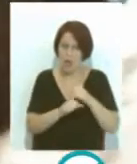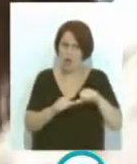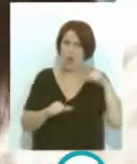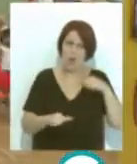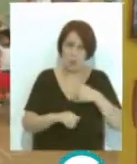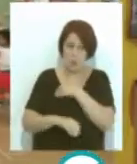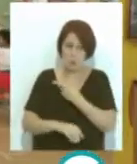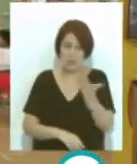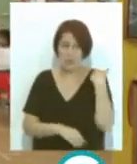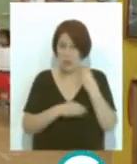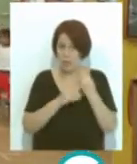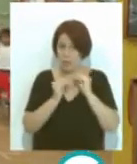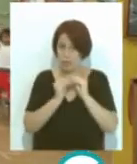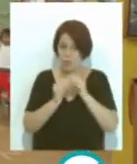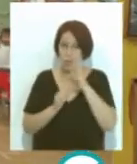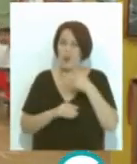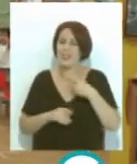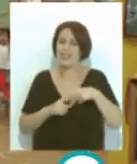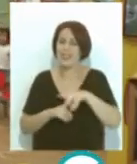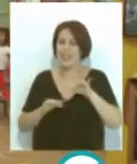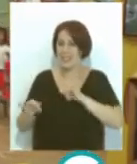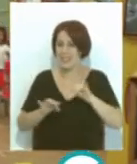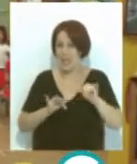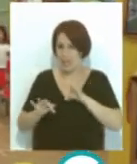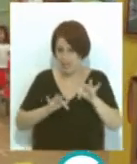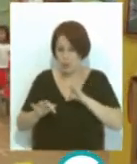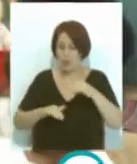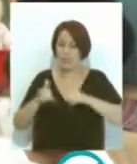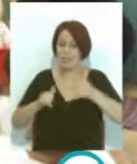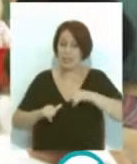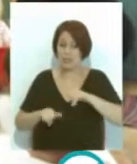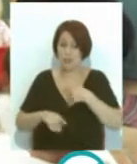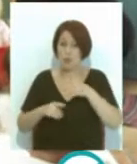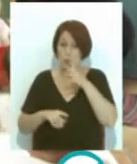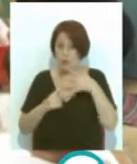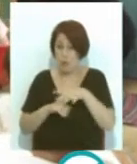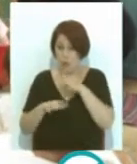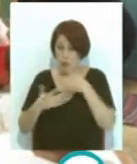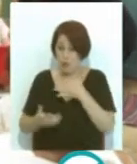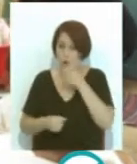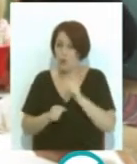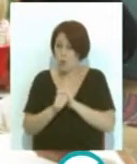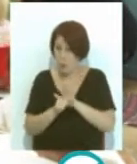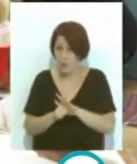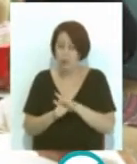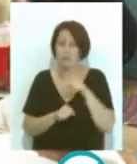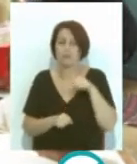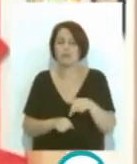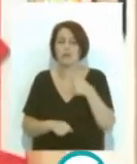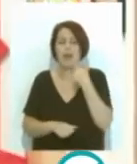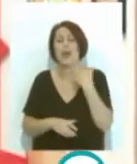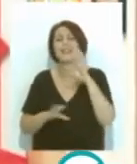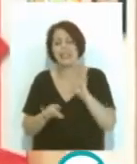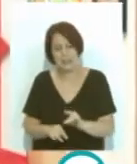el curso pasado por el taller de teatros de títeres Las circunstancias actuales conforme a la incidencia por COVID hacen posible que ahora sí